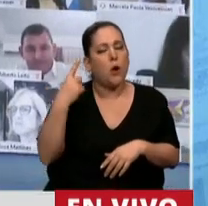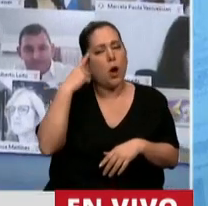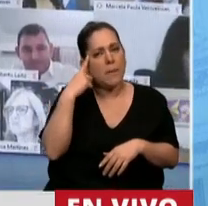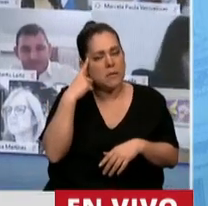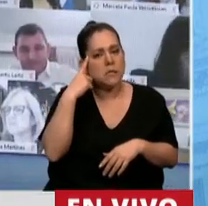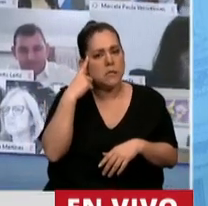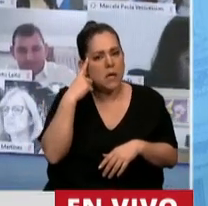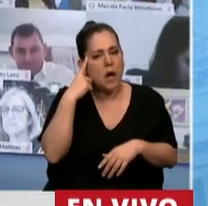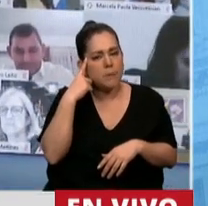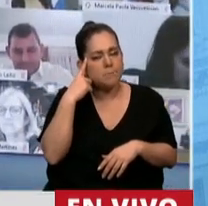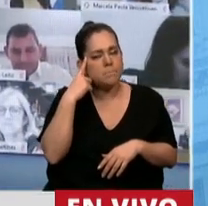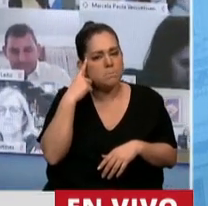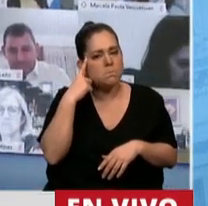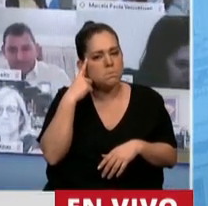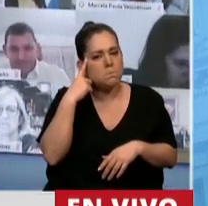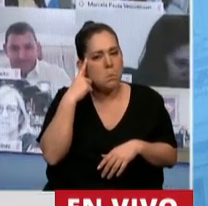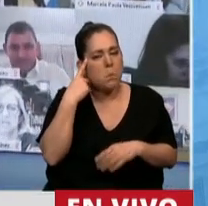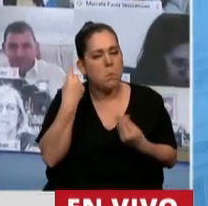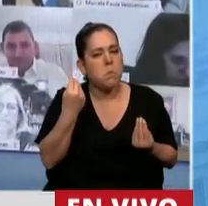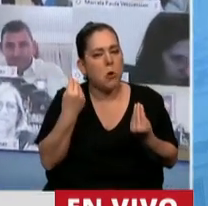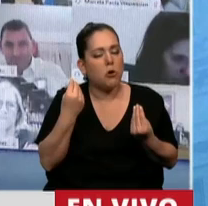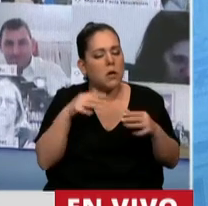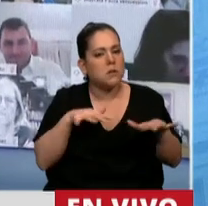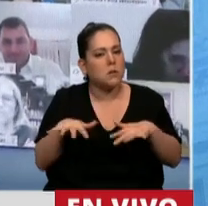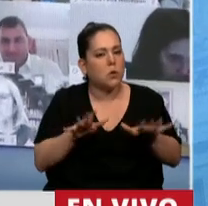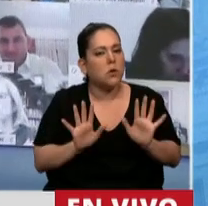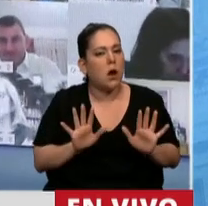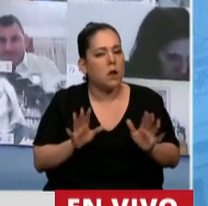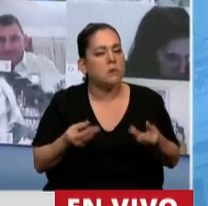hemos llegado a esta instancia.